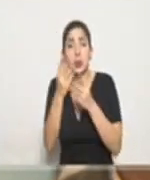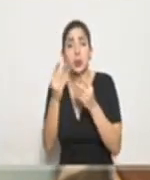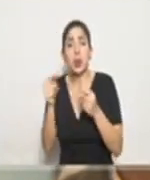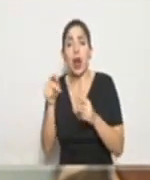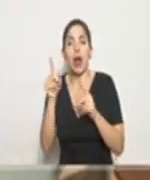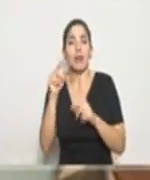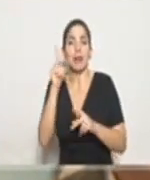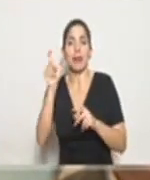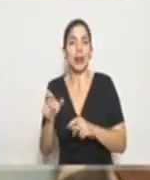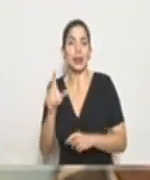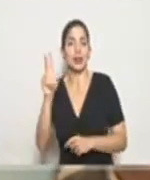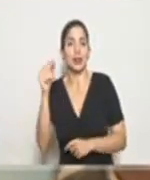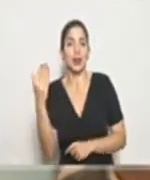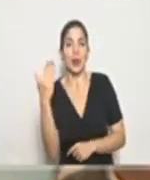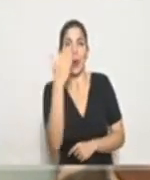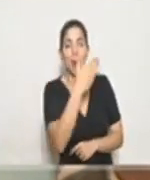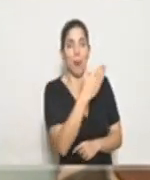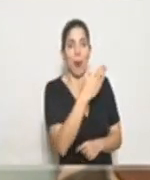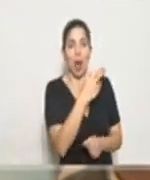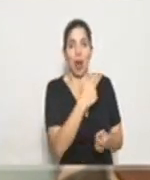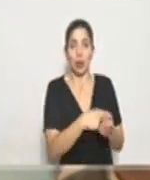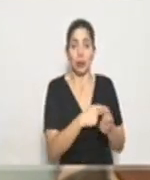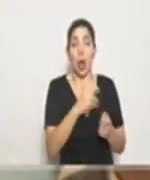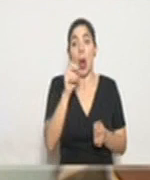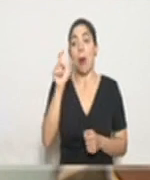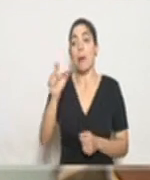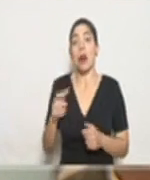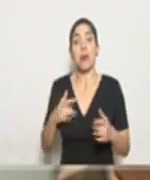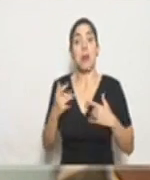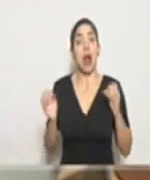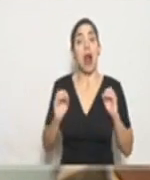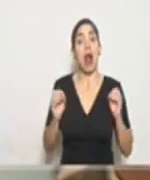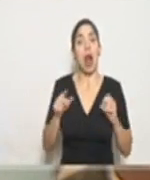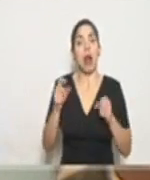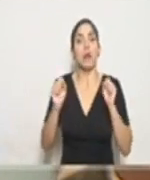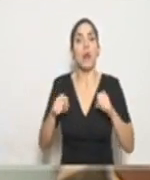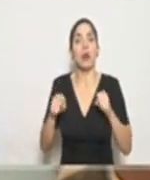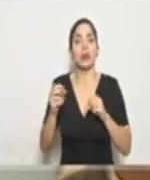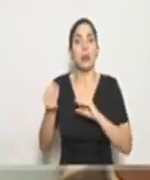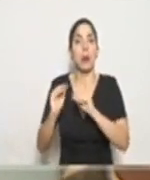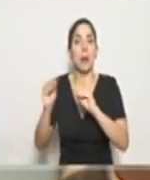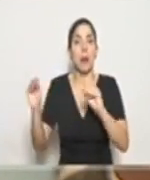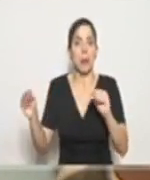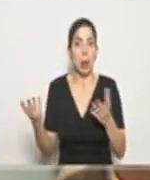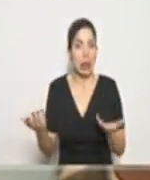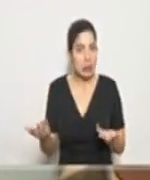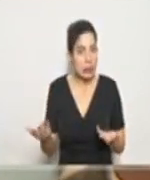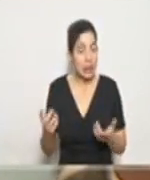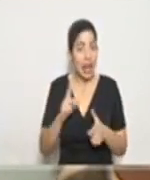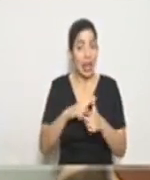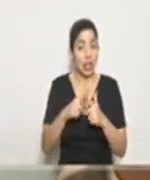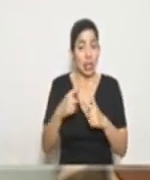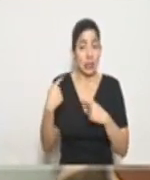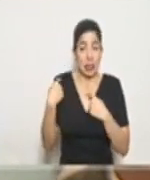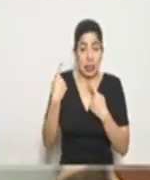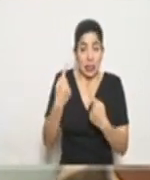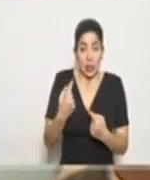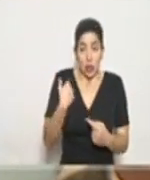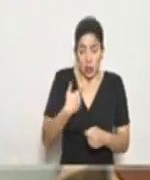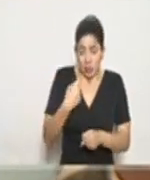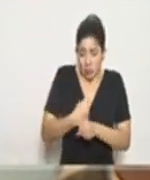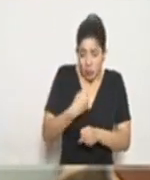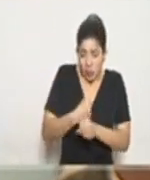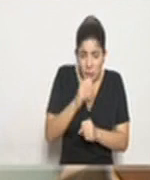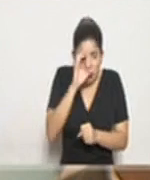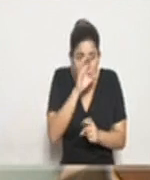a consultar e incluso personas sin síntomas que pueden estar transmitiendo el virus. Así que nosotros, en todo lo que hemos hecho de la detección, que